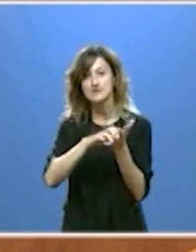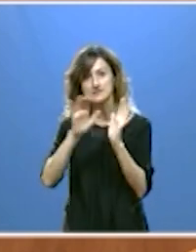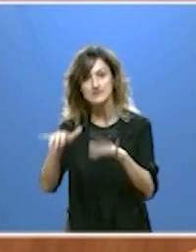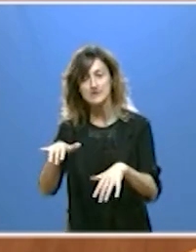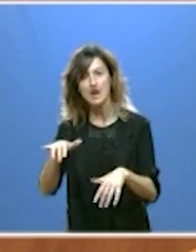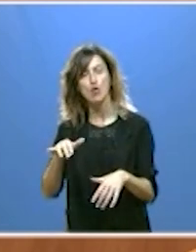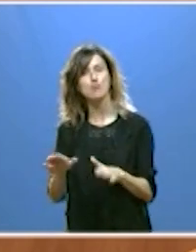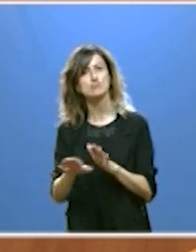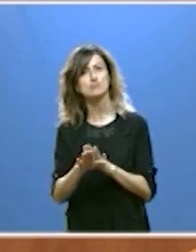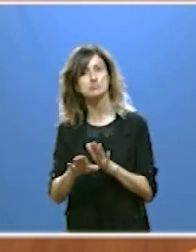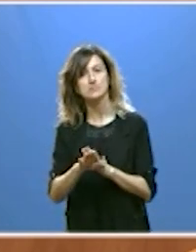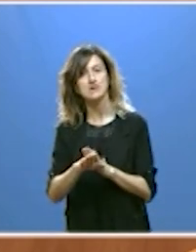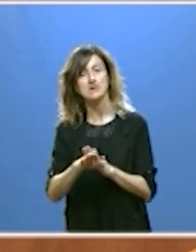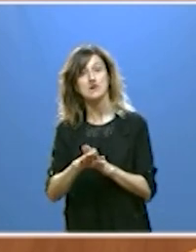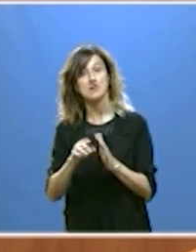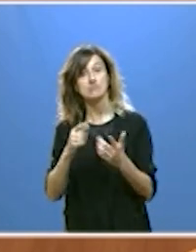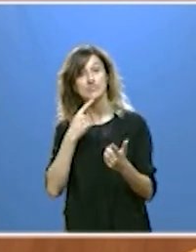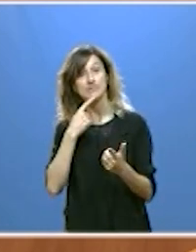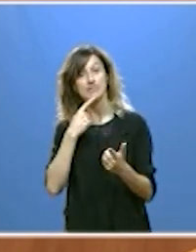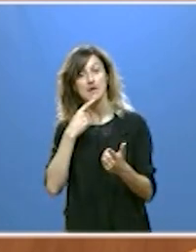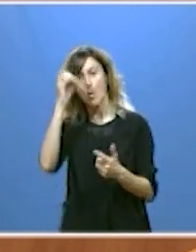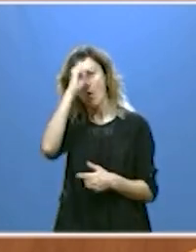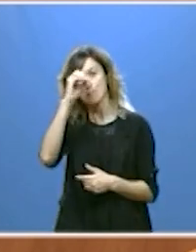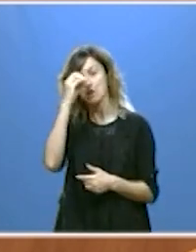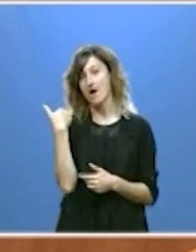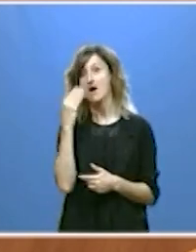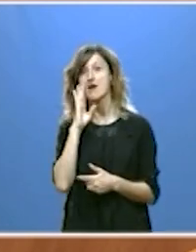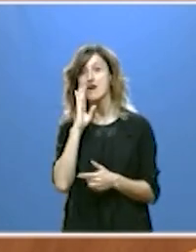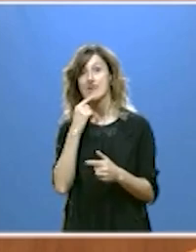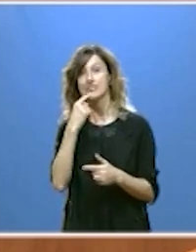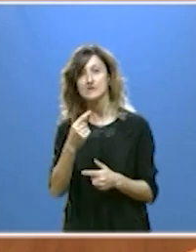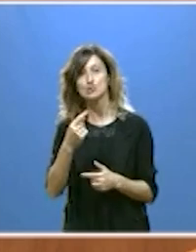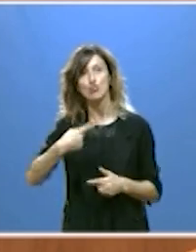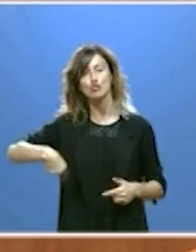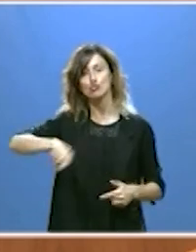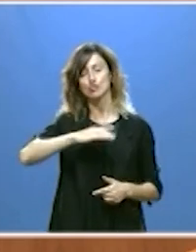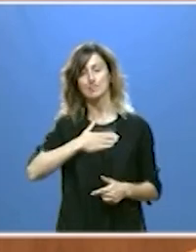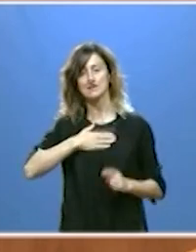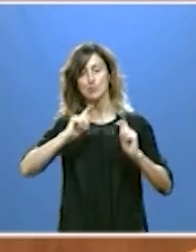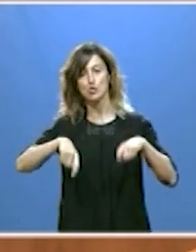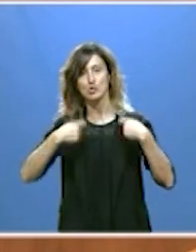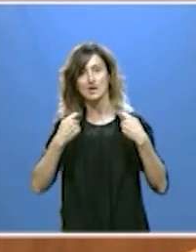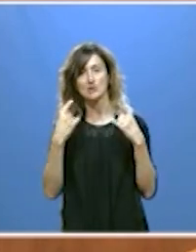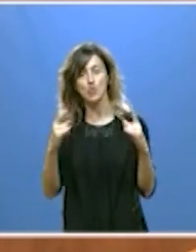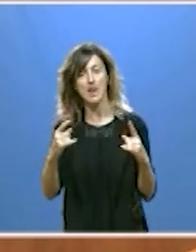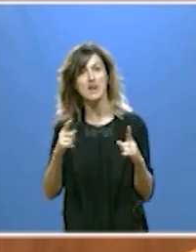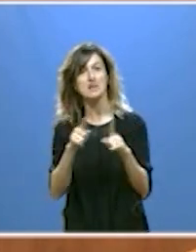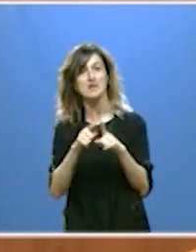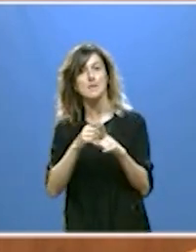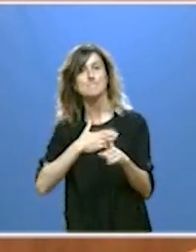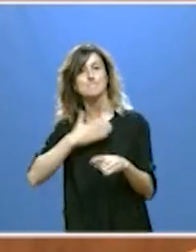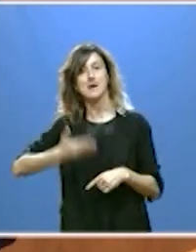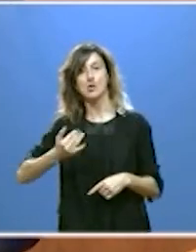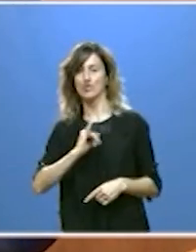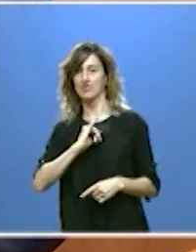sigue teniendo mucho que decir porque consideramos como dije antes nuestro gran patrimonio natural como un valor propio de nuestra